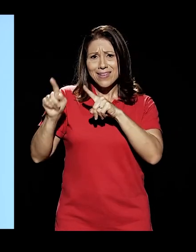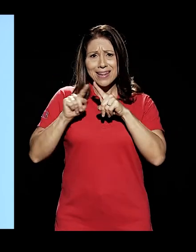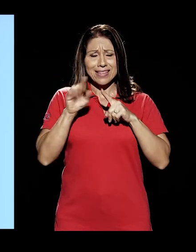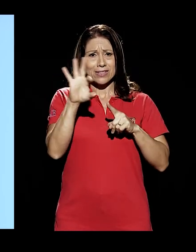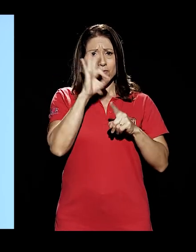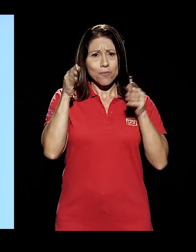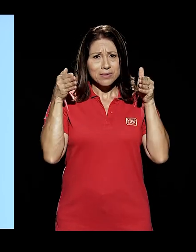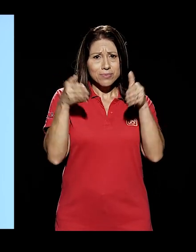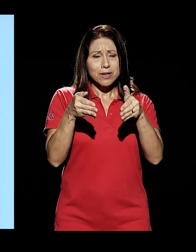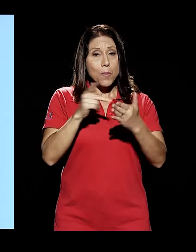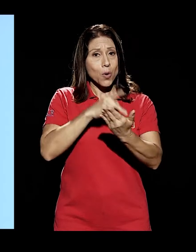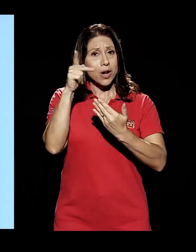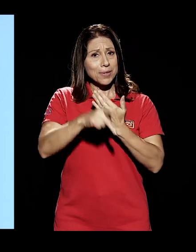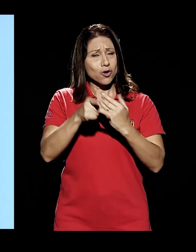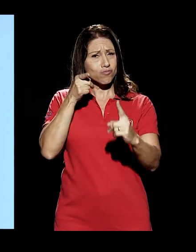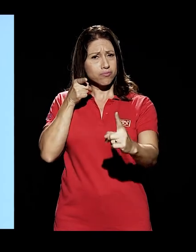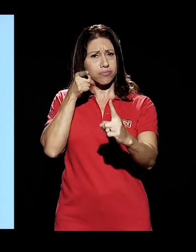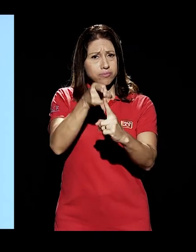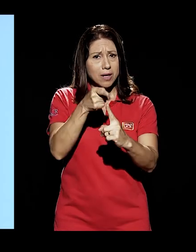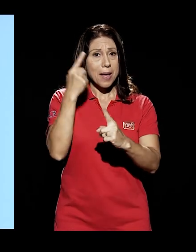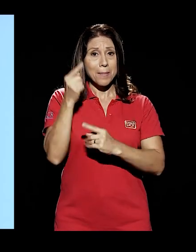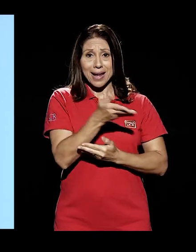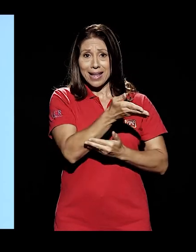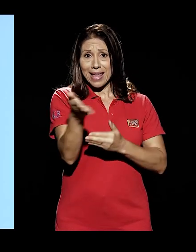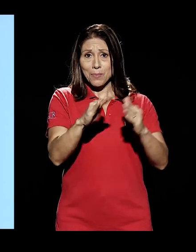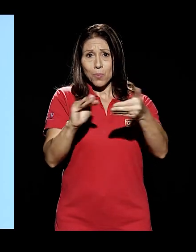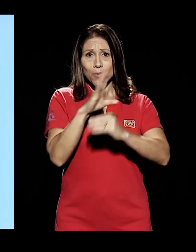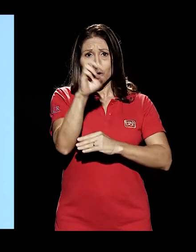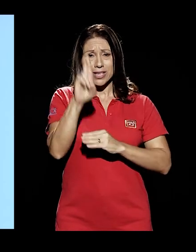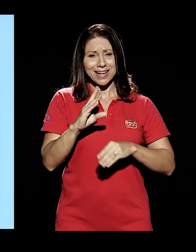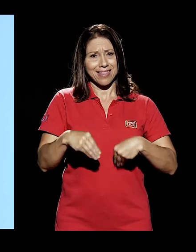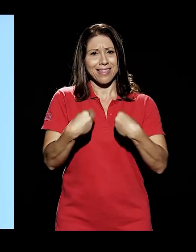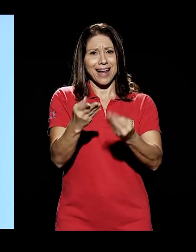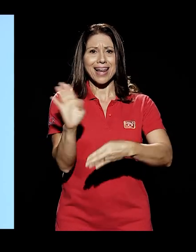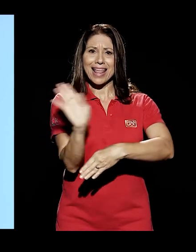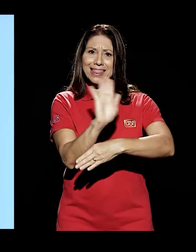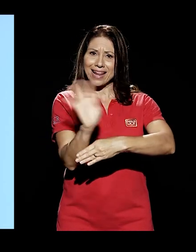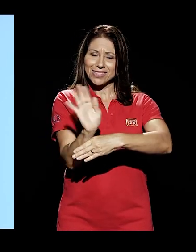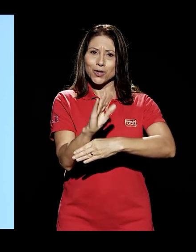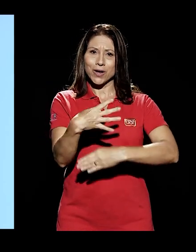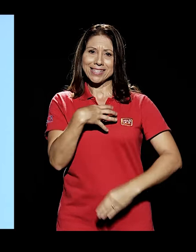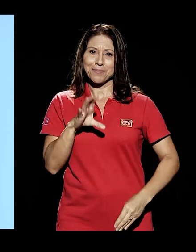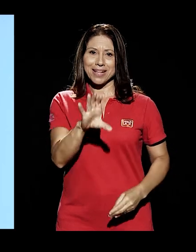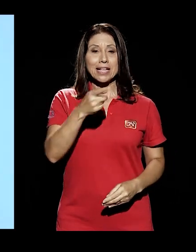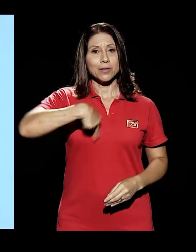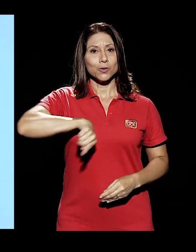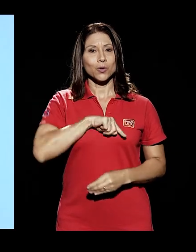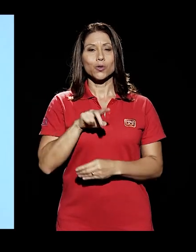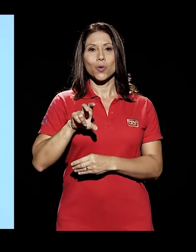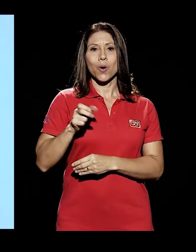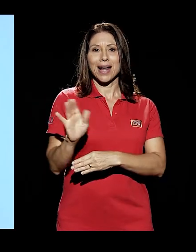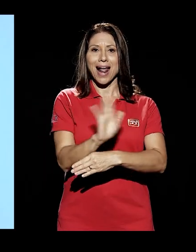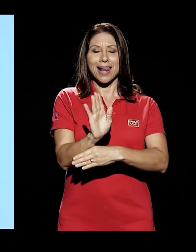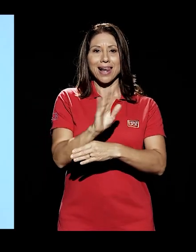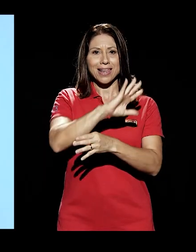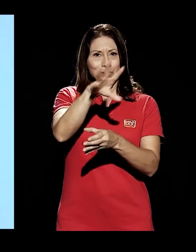y una programación orientada a darle al pueblo de Costa Rica la televisión que se merece. Somos un